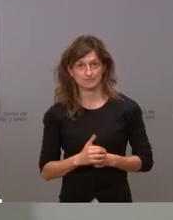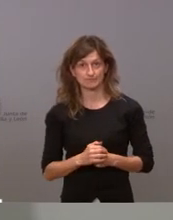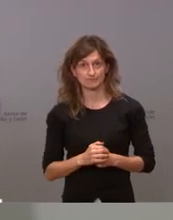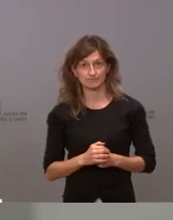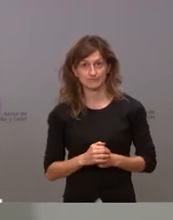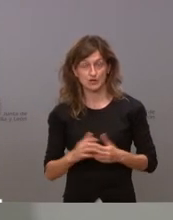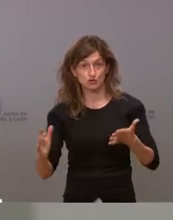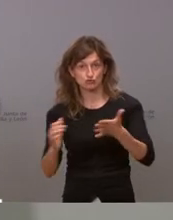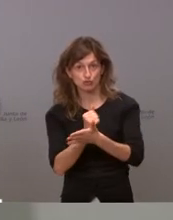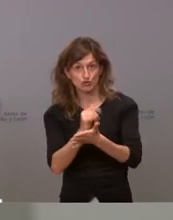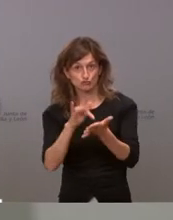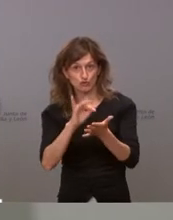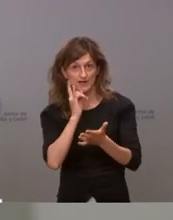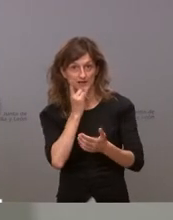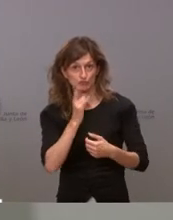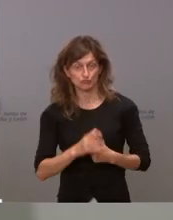todos hemos cometido errores